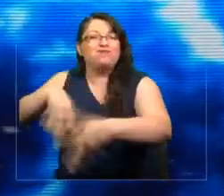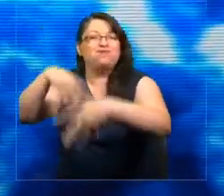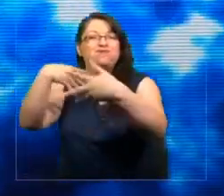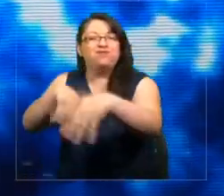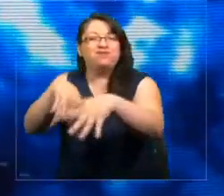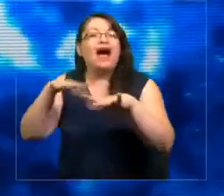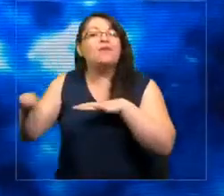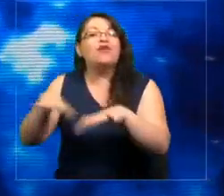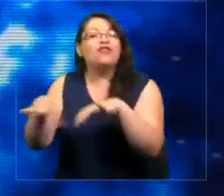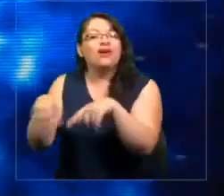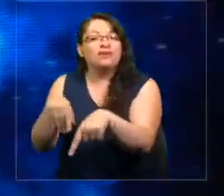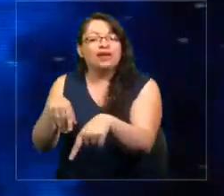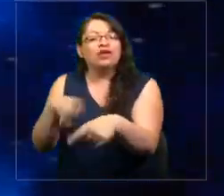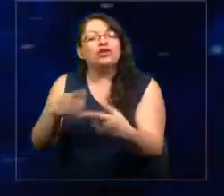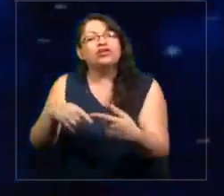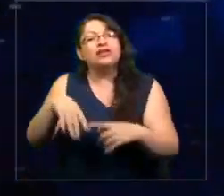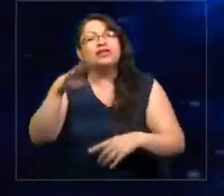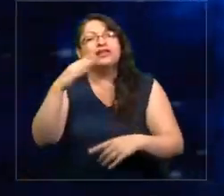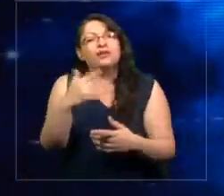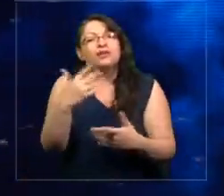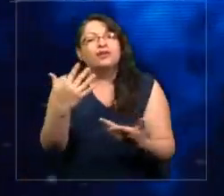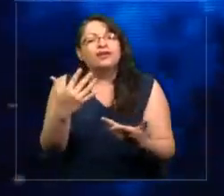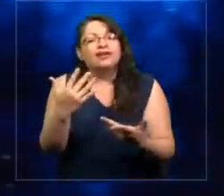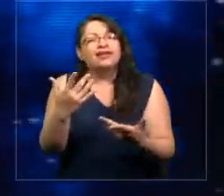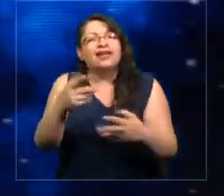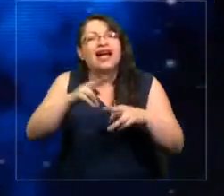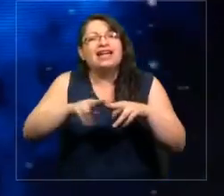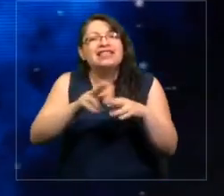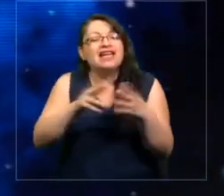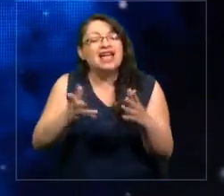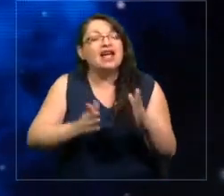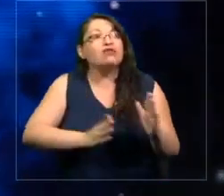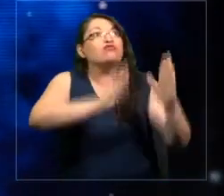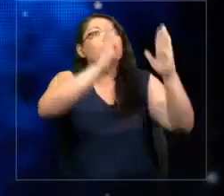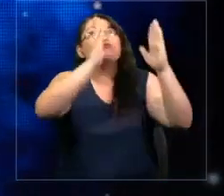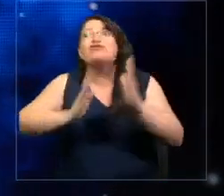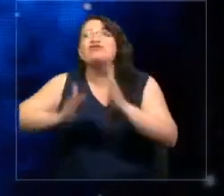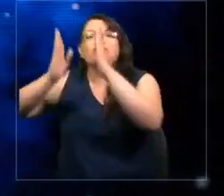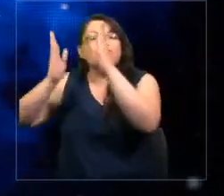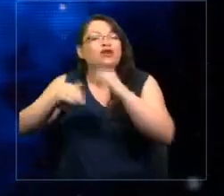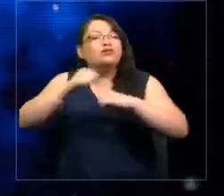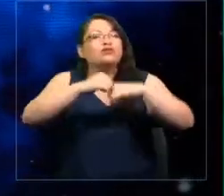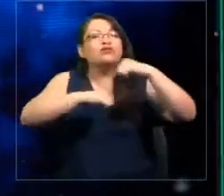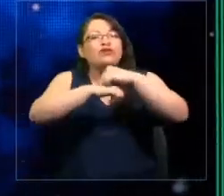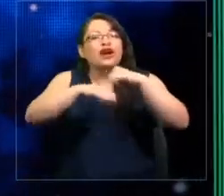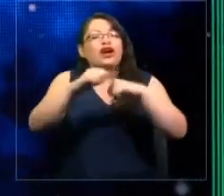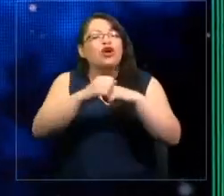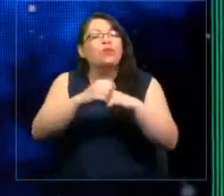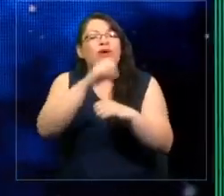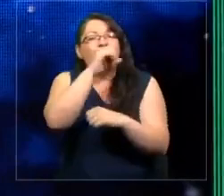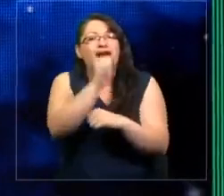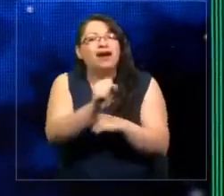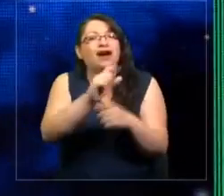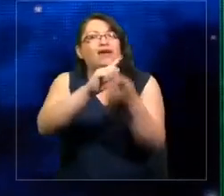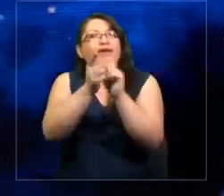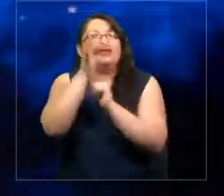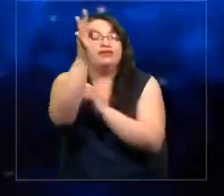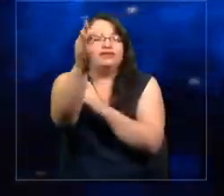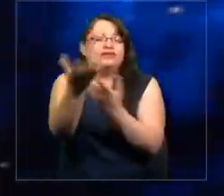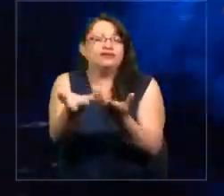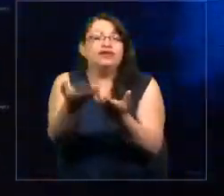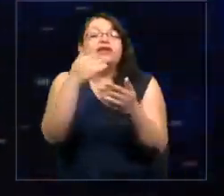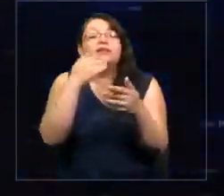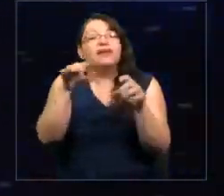Y entonces es tan importante construir arquitecturas que sean resistentes a los cambios del futuro. Y ahí la